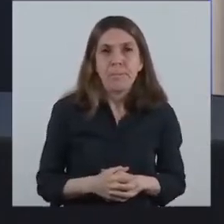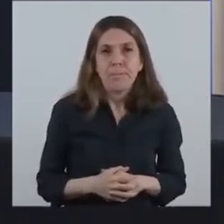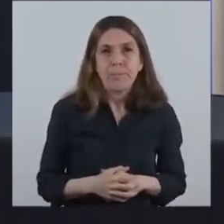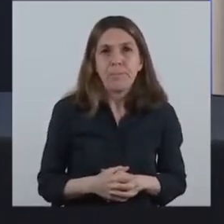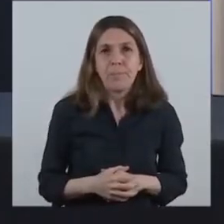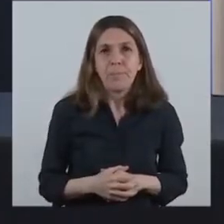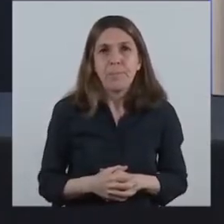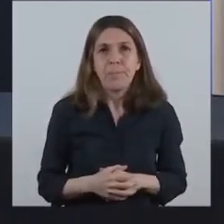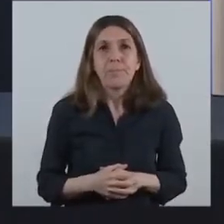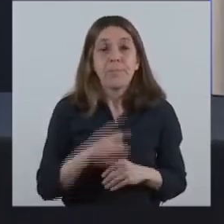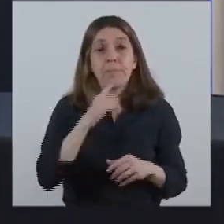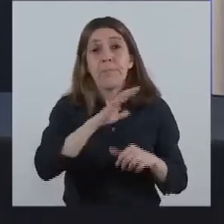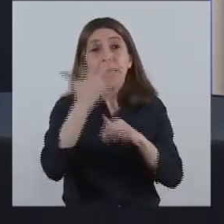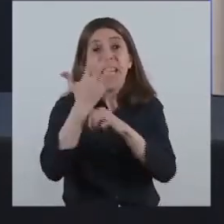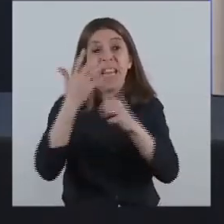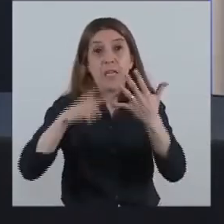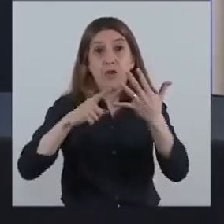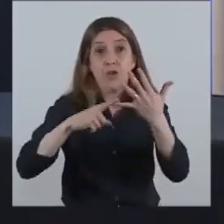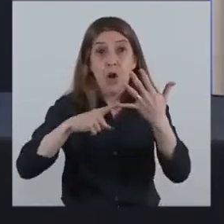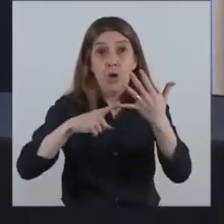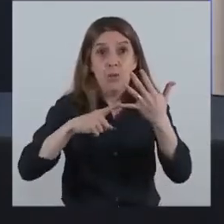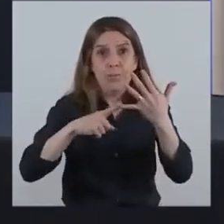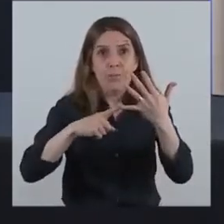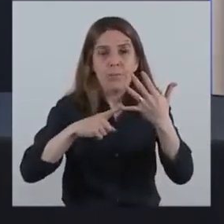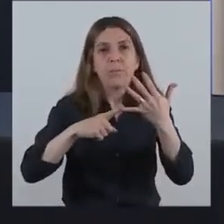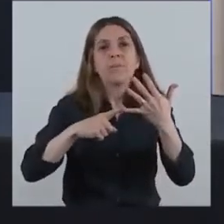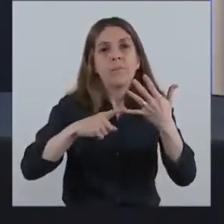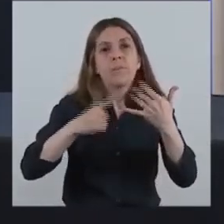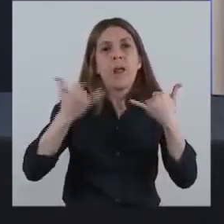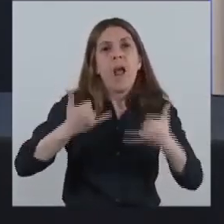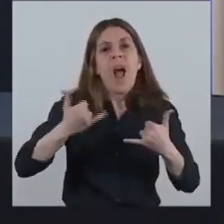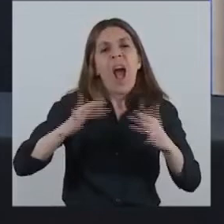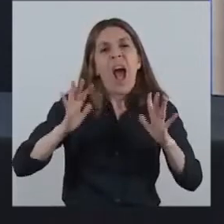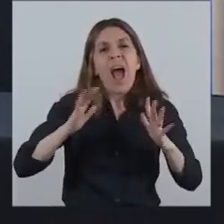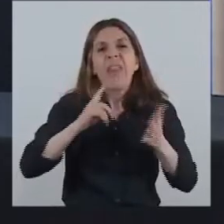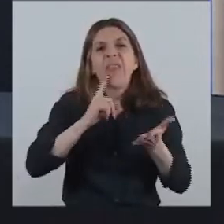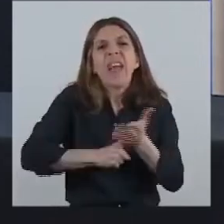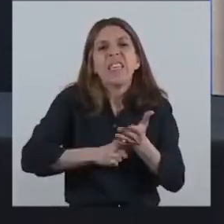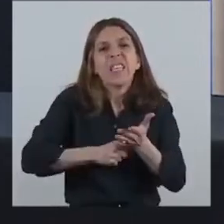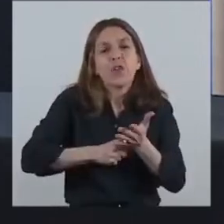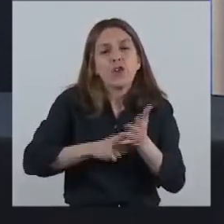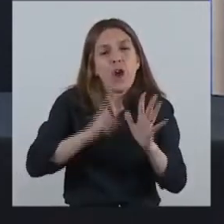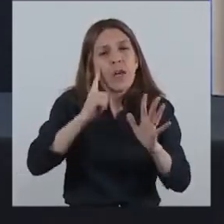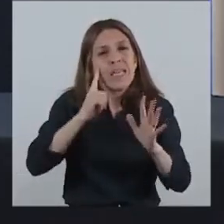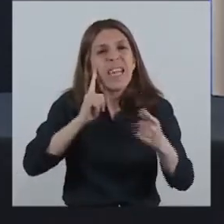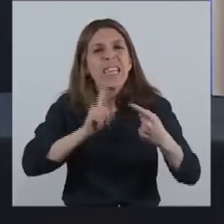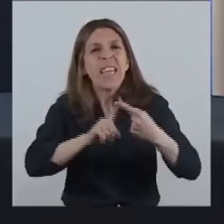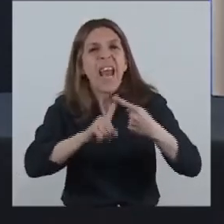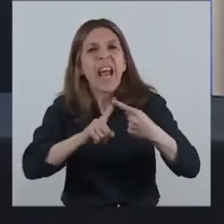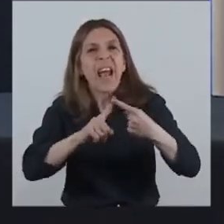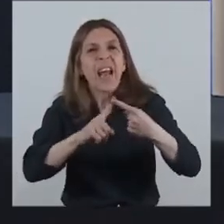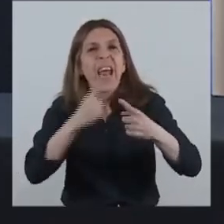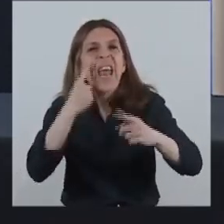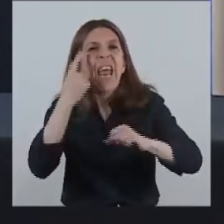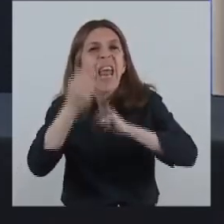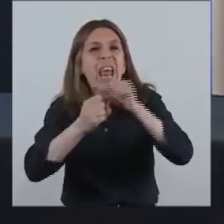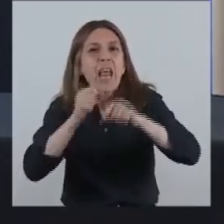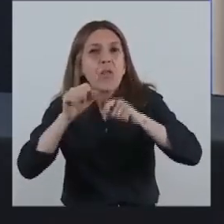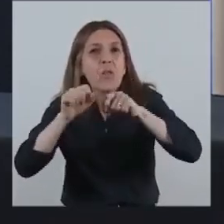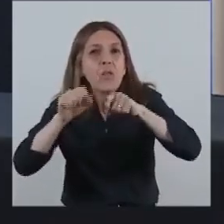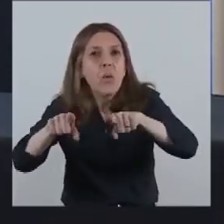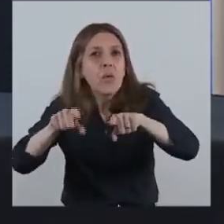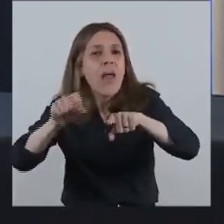En quinto lugar, se adoptan una serie de medidas vinculadas a la industria de la construcción,